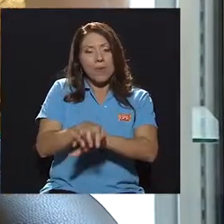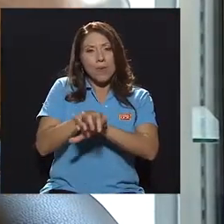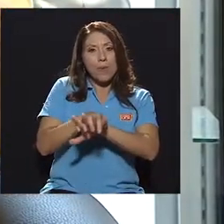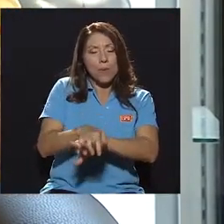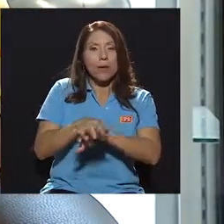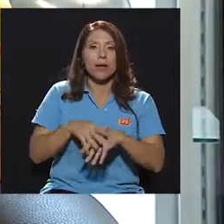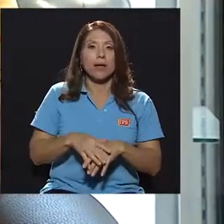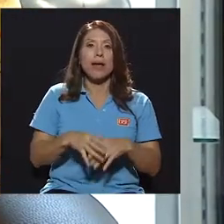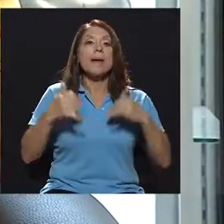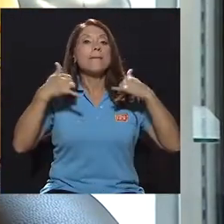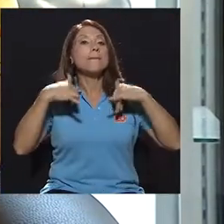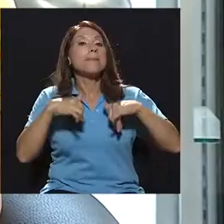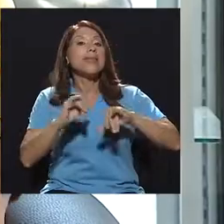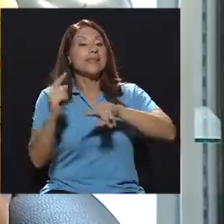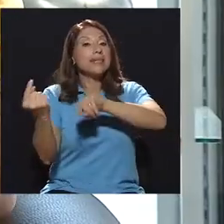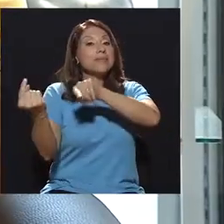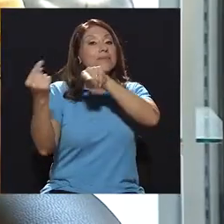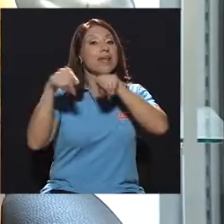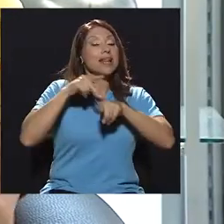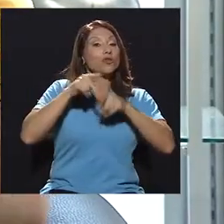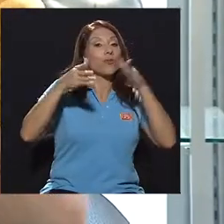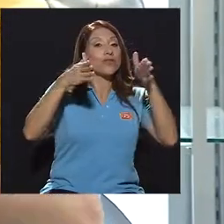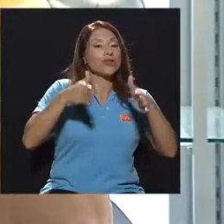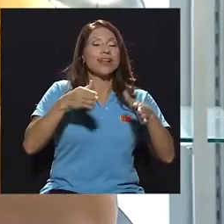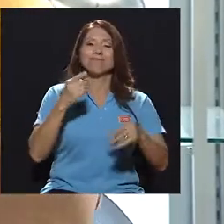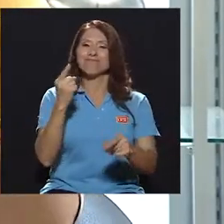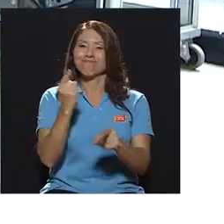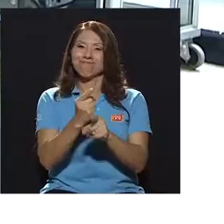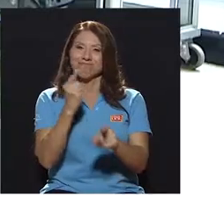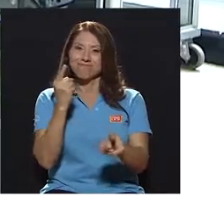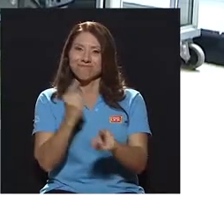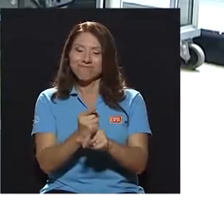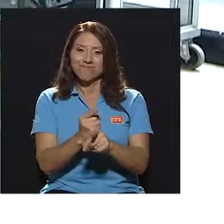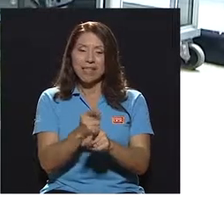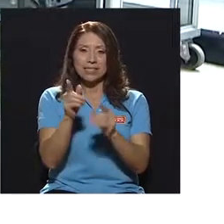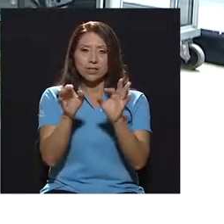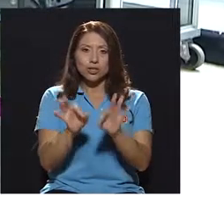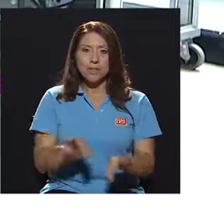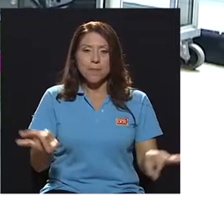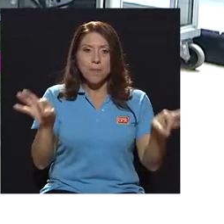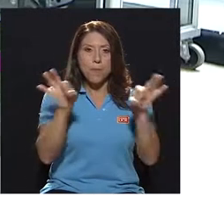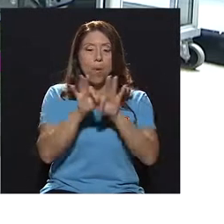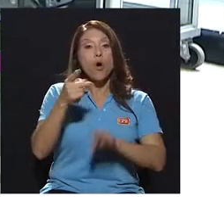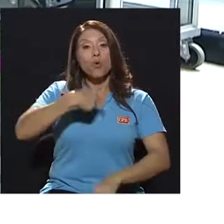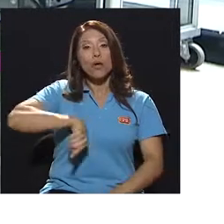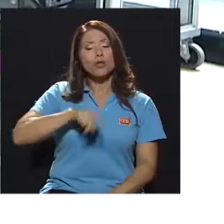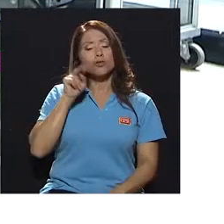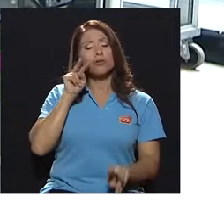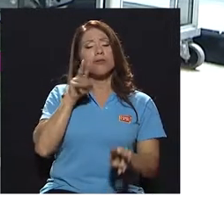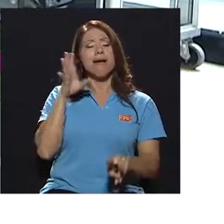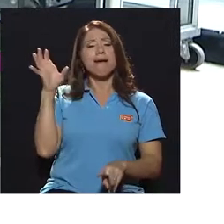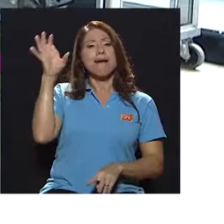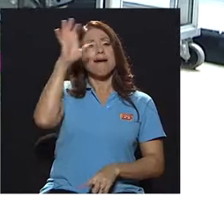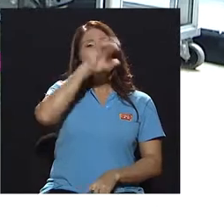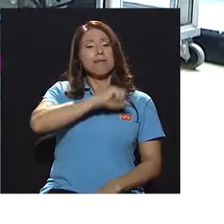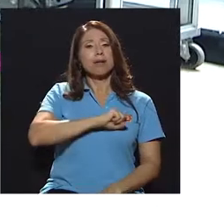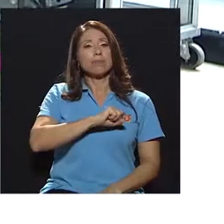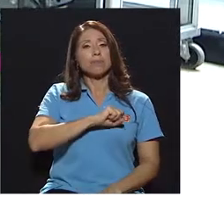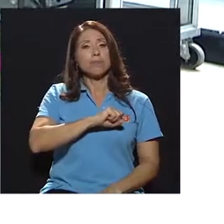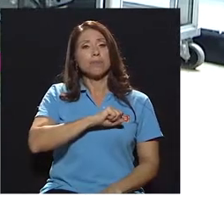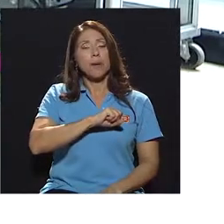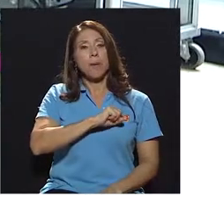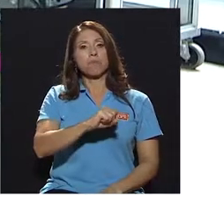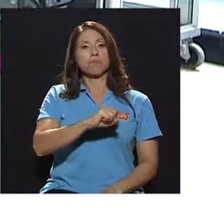los profesionales que... Exactamente. Esto es importantísimo. Cuando reconocemos un paro cardíaco,